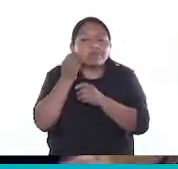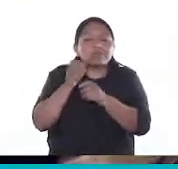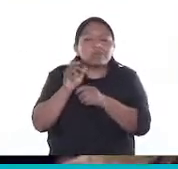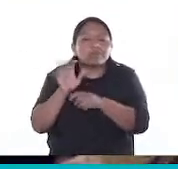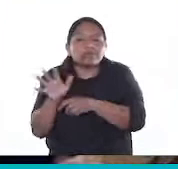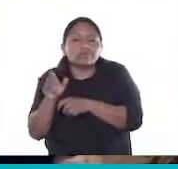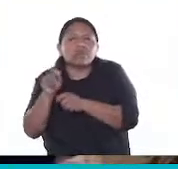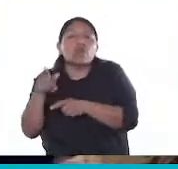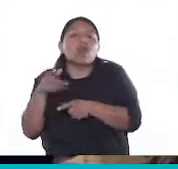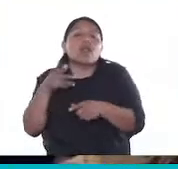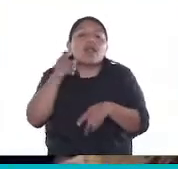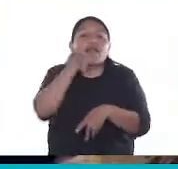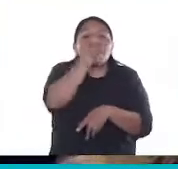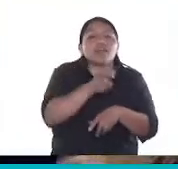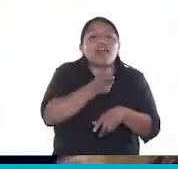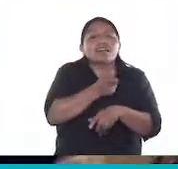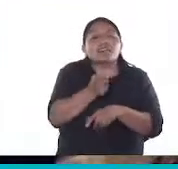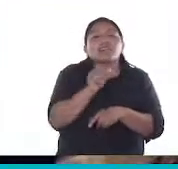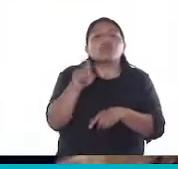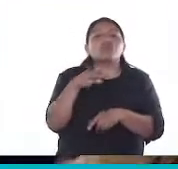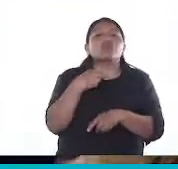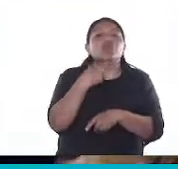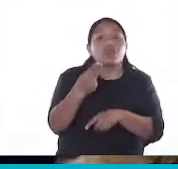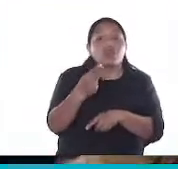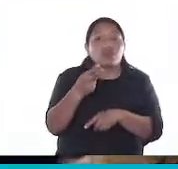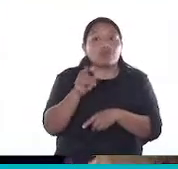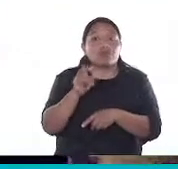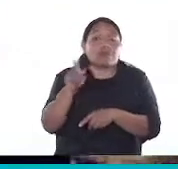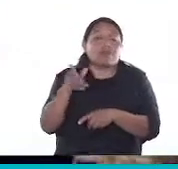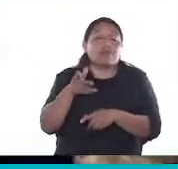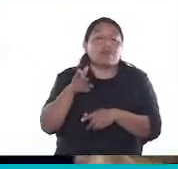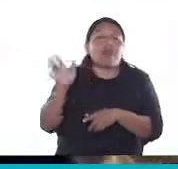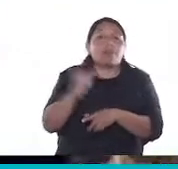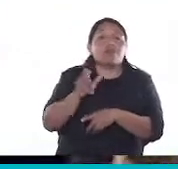por el asesino de su hijo. Y contra quien atentó con su vida.